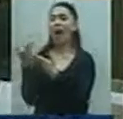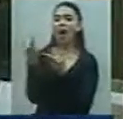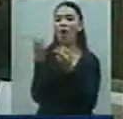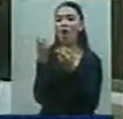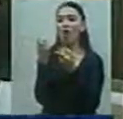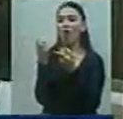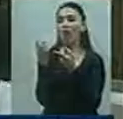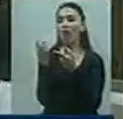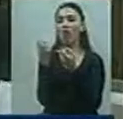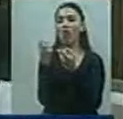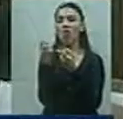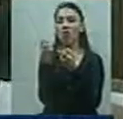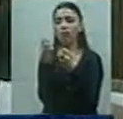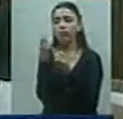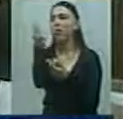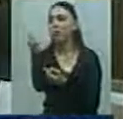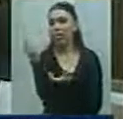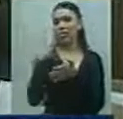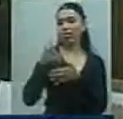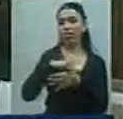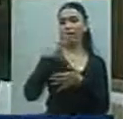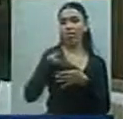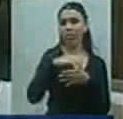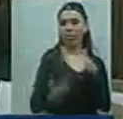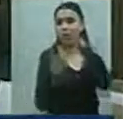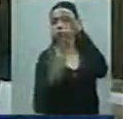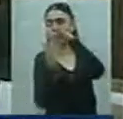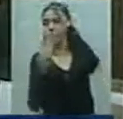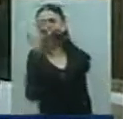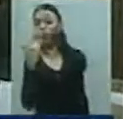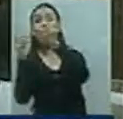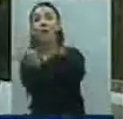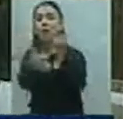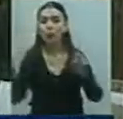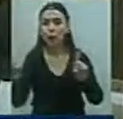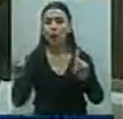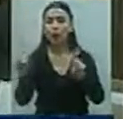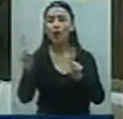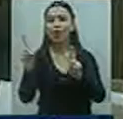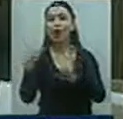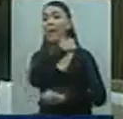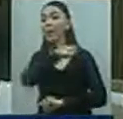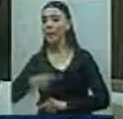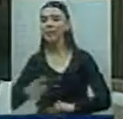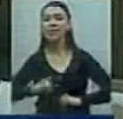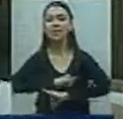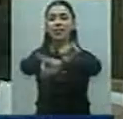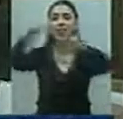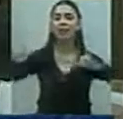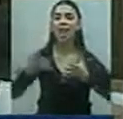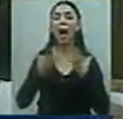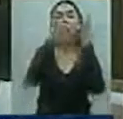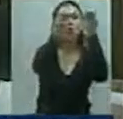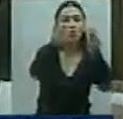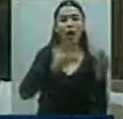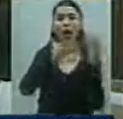intención de mantener poder. Es lamentable. Hoy, hoy, y hago un llamado a todos los